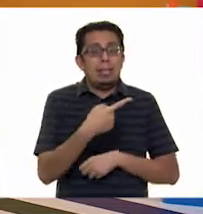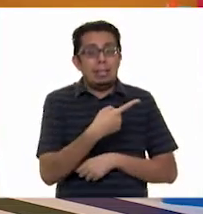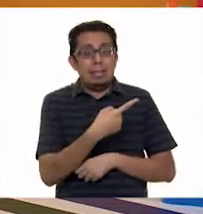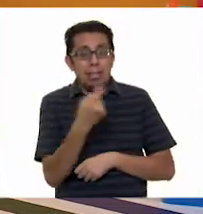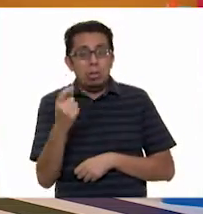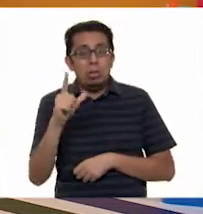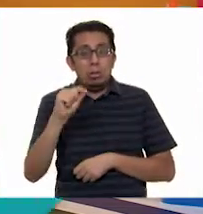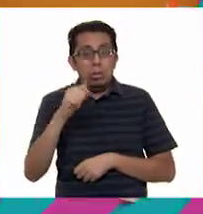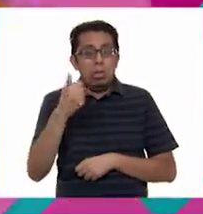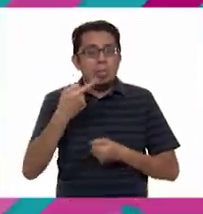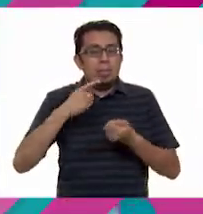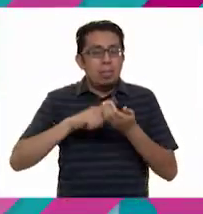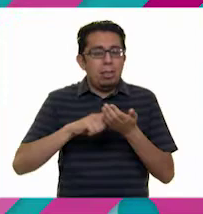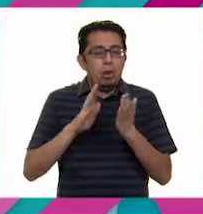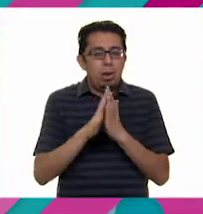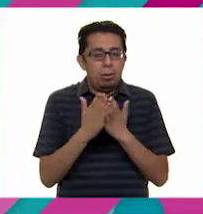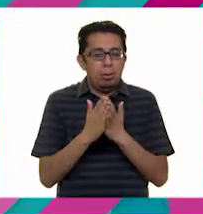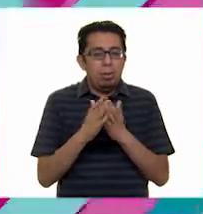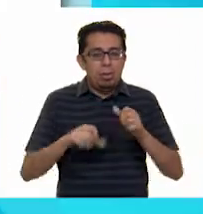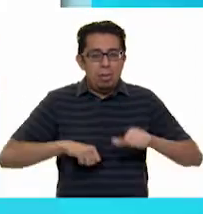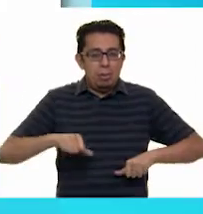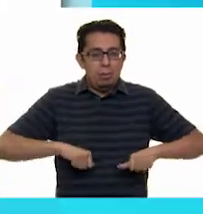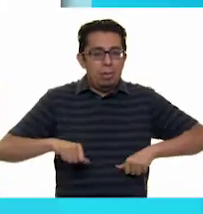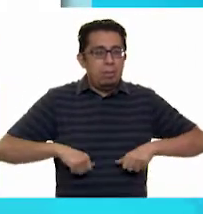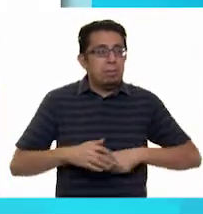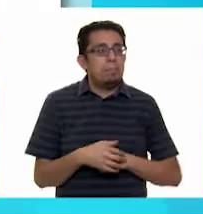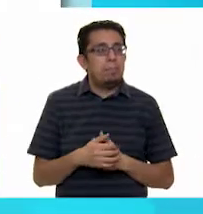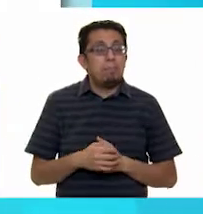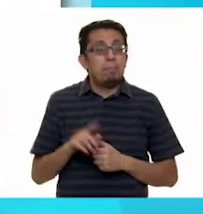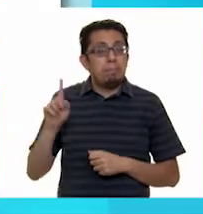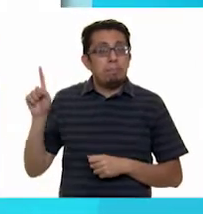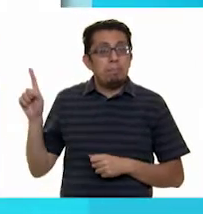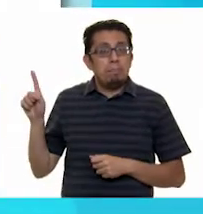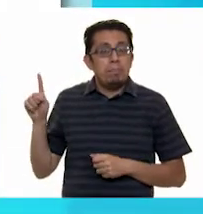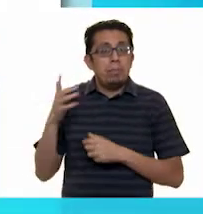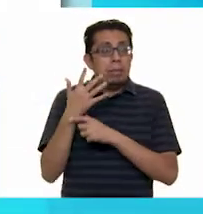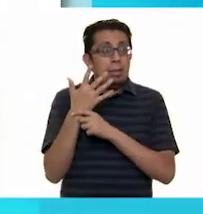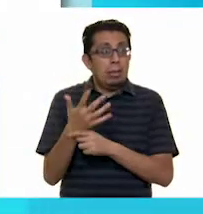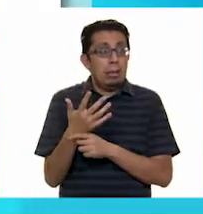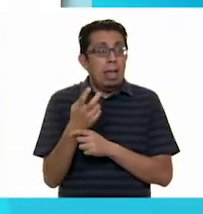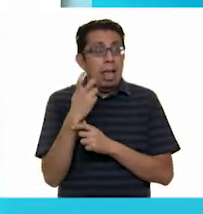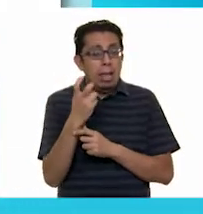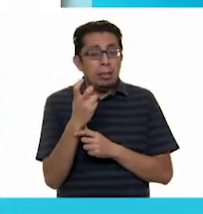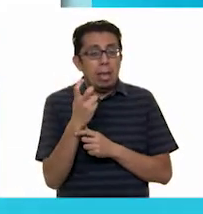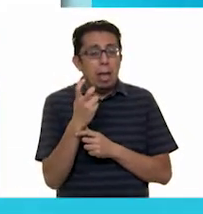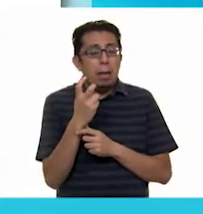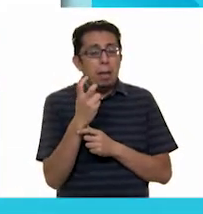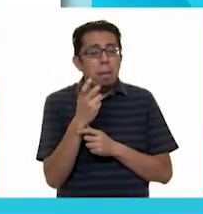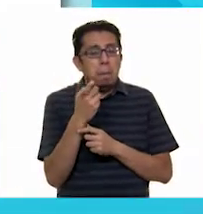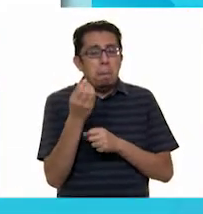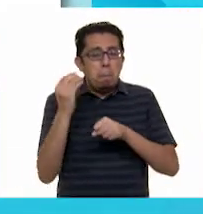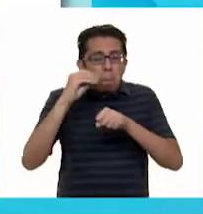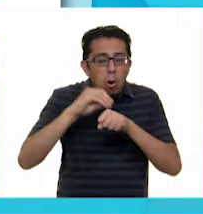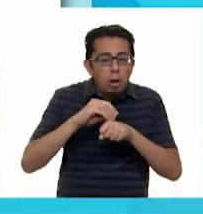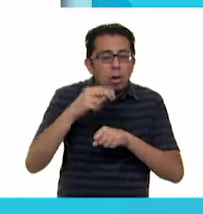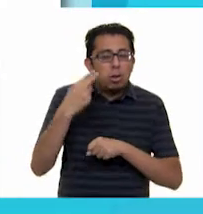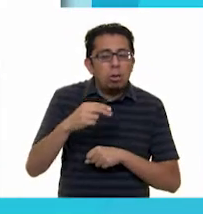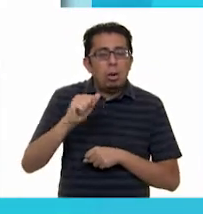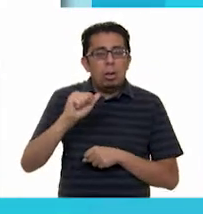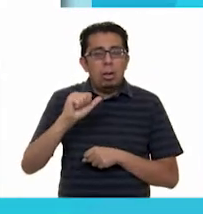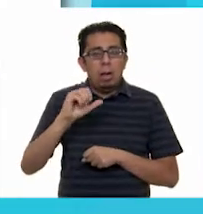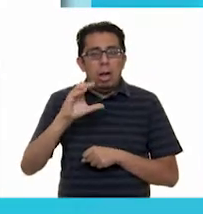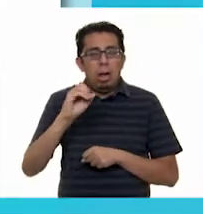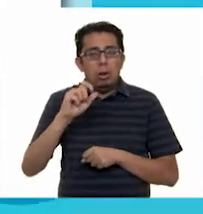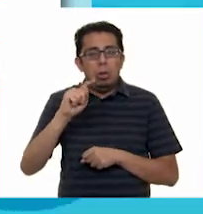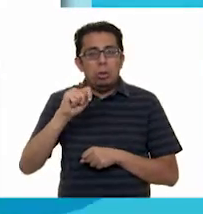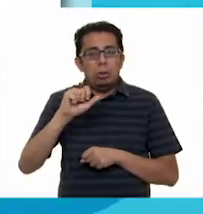de nuestro libro de actividades. Ahí está. Dice, esas partes se llaman acotaciones. ¿Qué